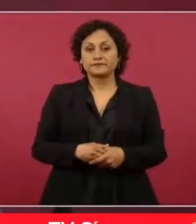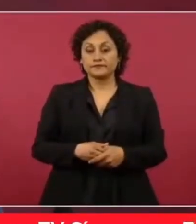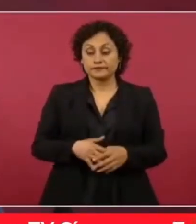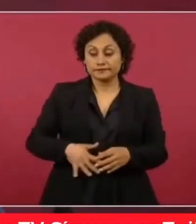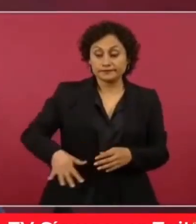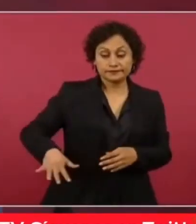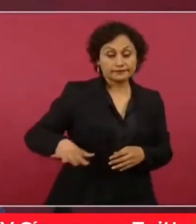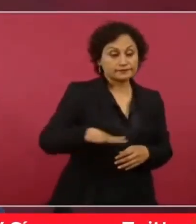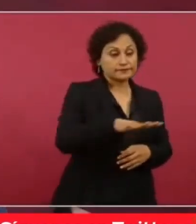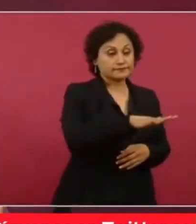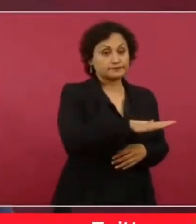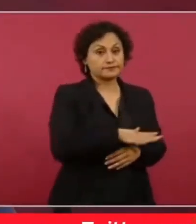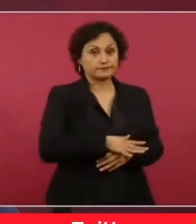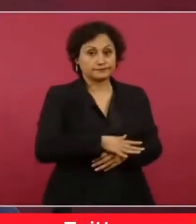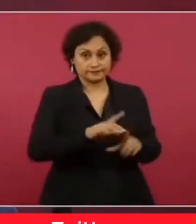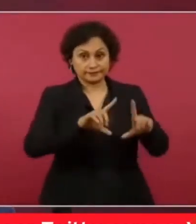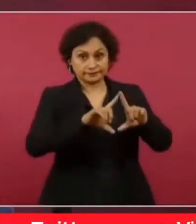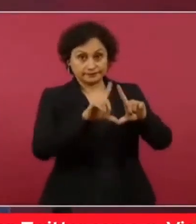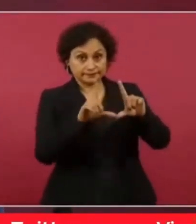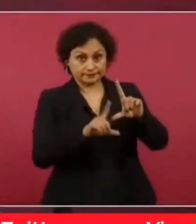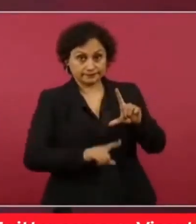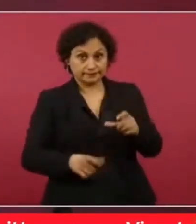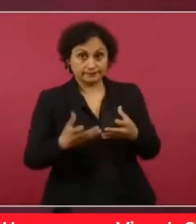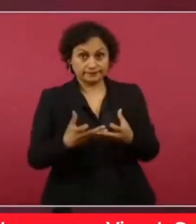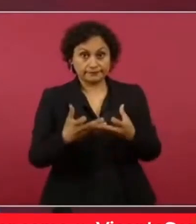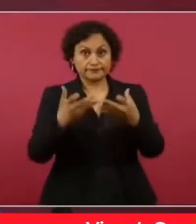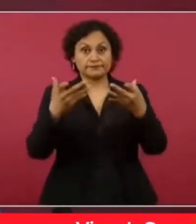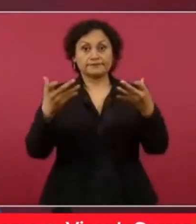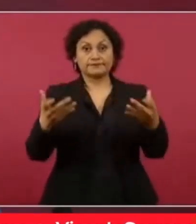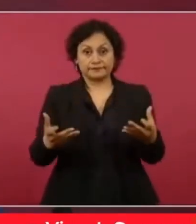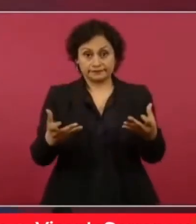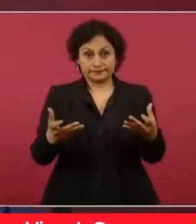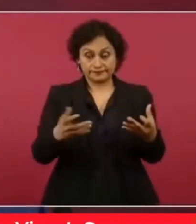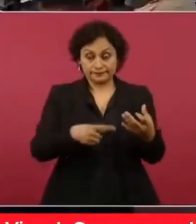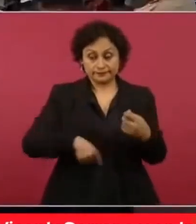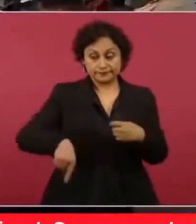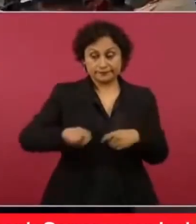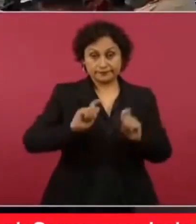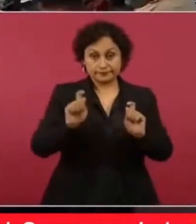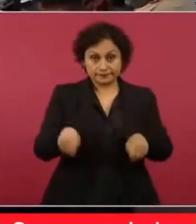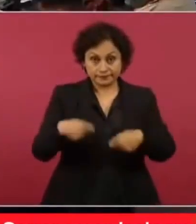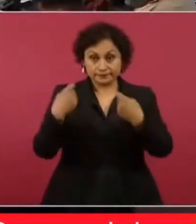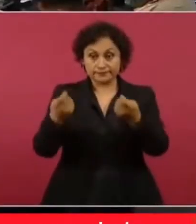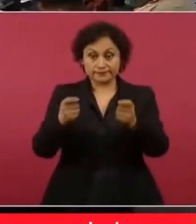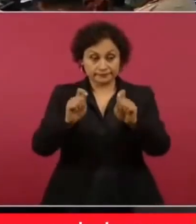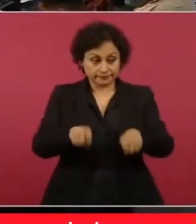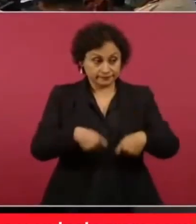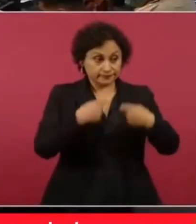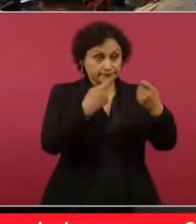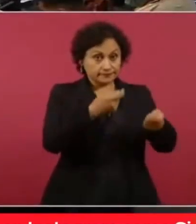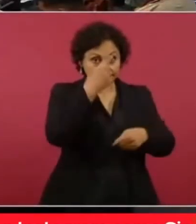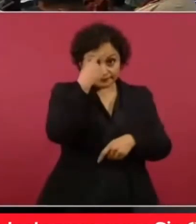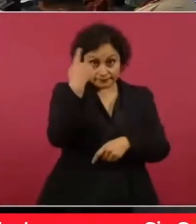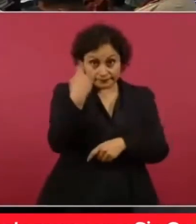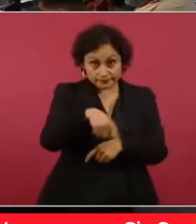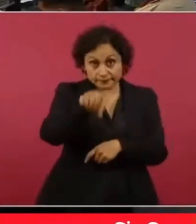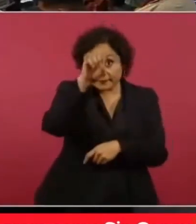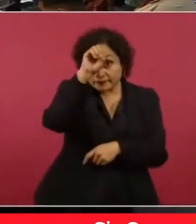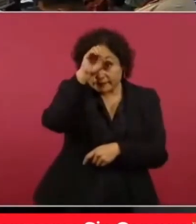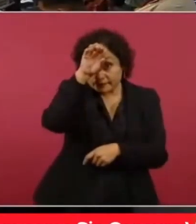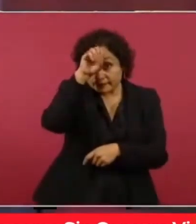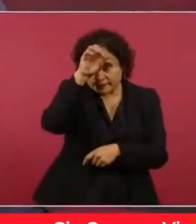para la explotación minera. O se usaron las concesiones para especular.